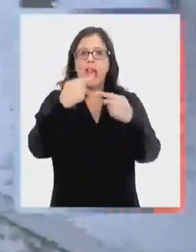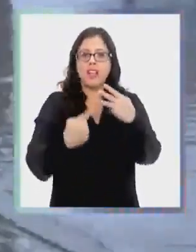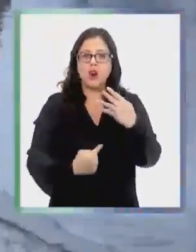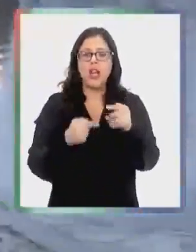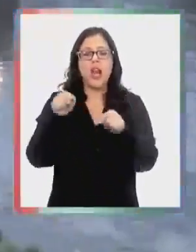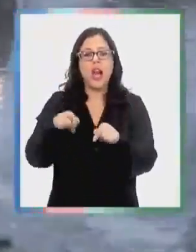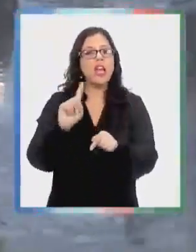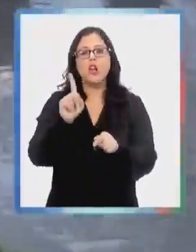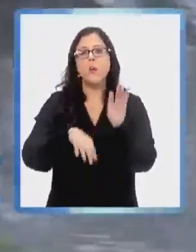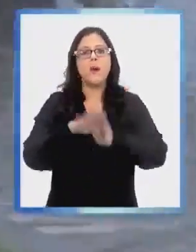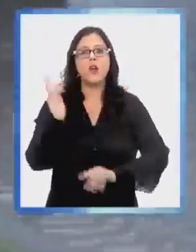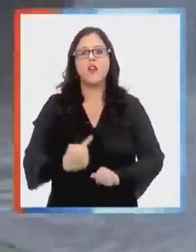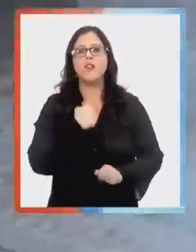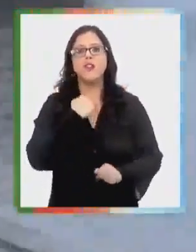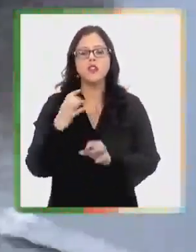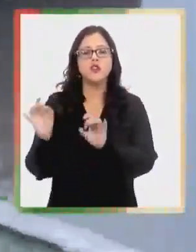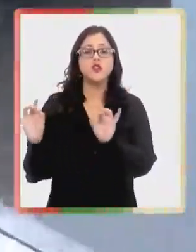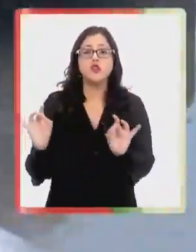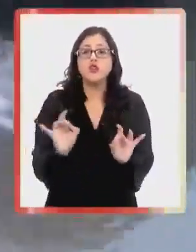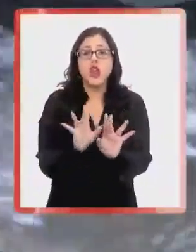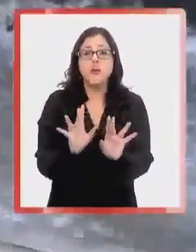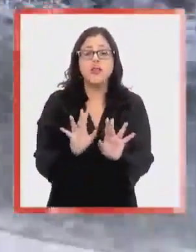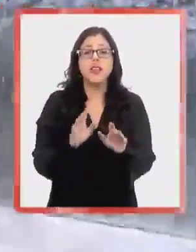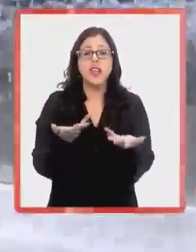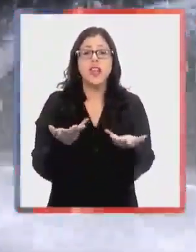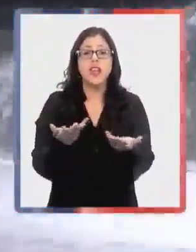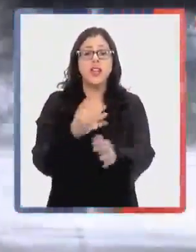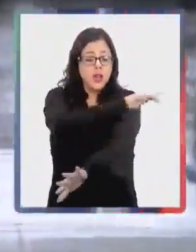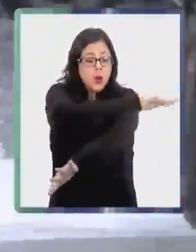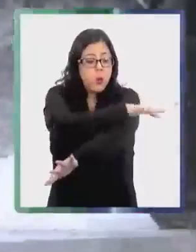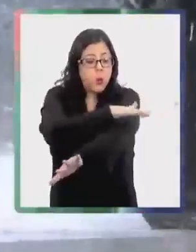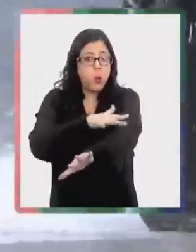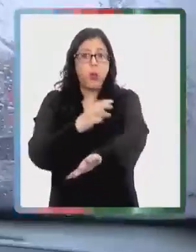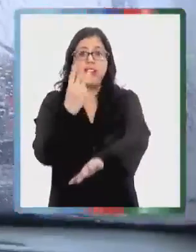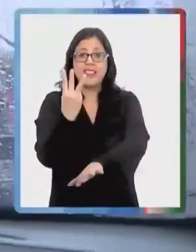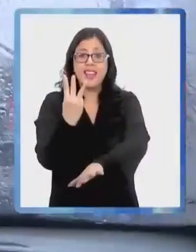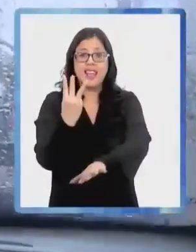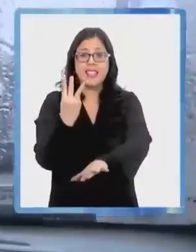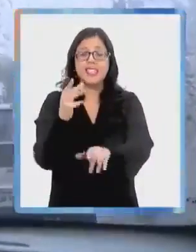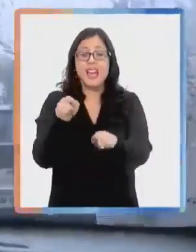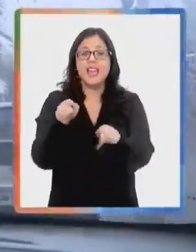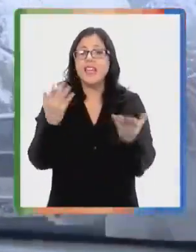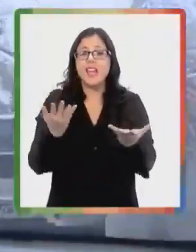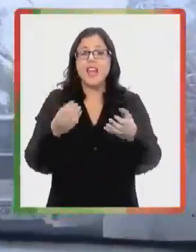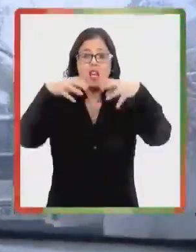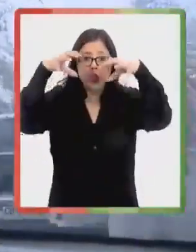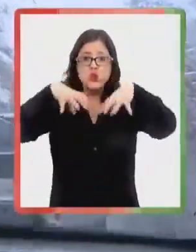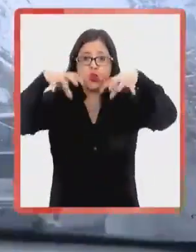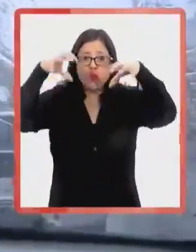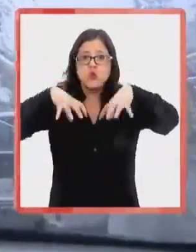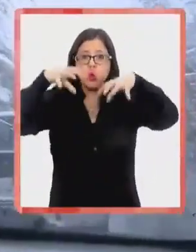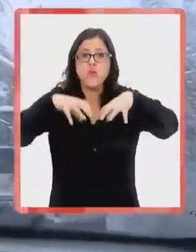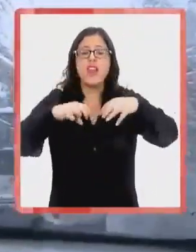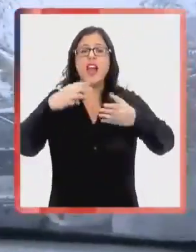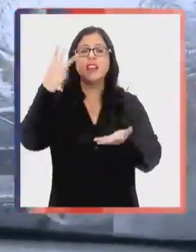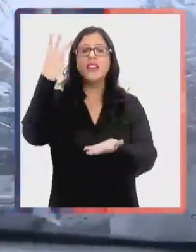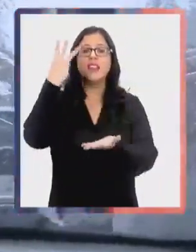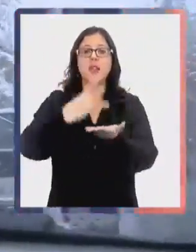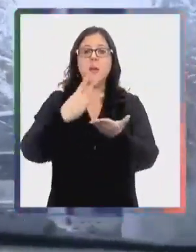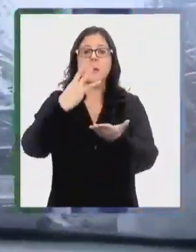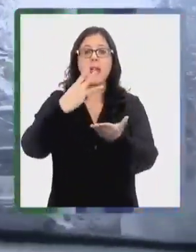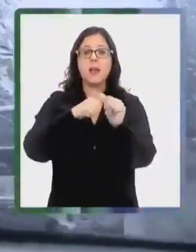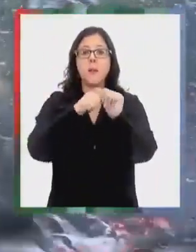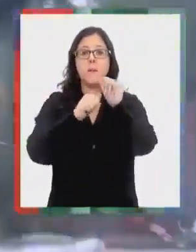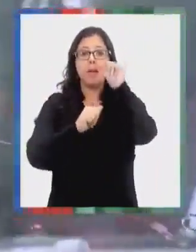por el simple hecho de que una categoría 3 hace que la lluvia caiga desde los 3.000 metros hacia abajo, como ocurrió en